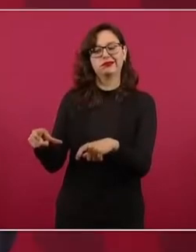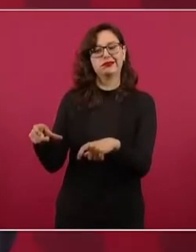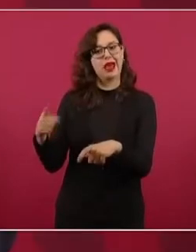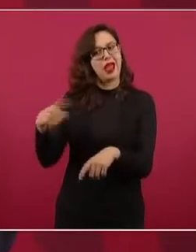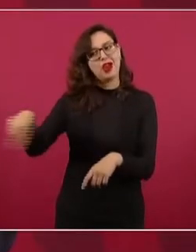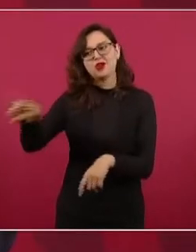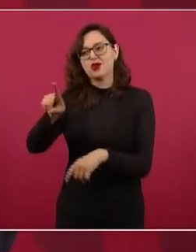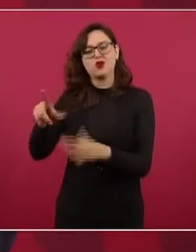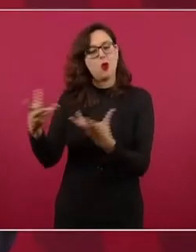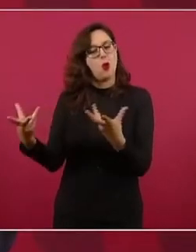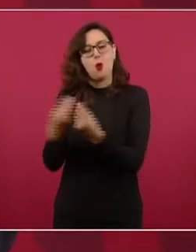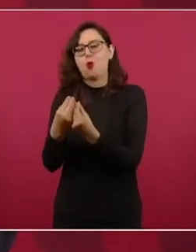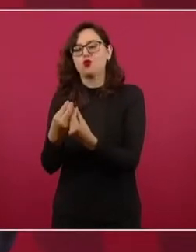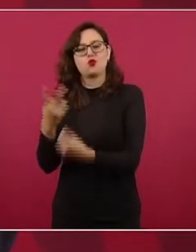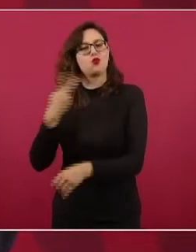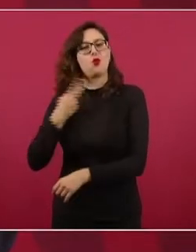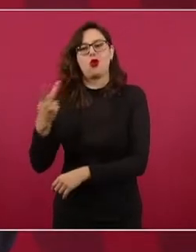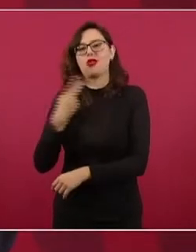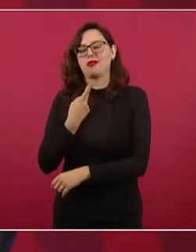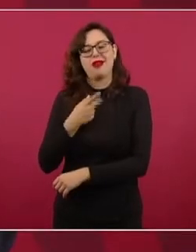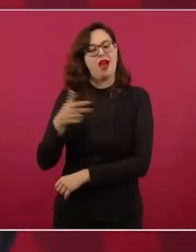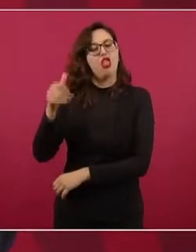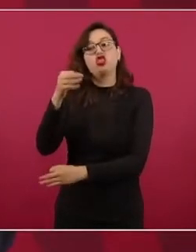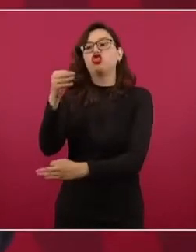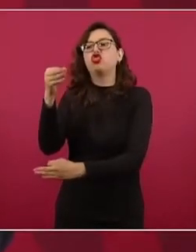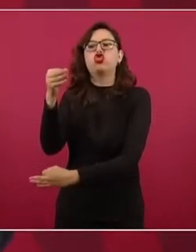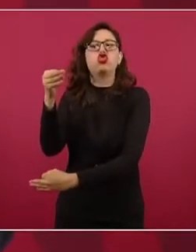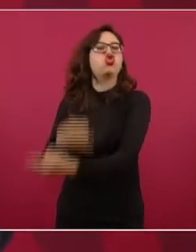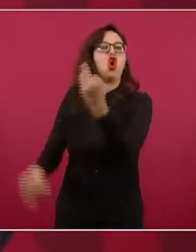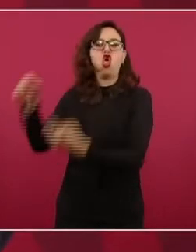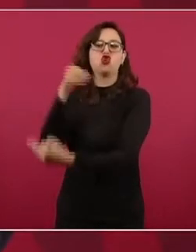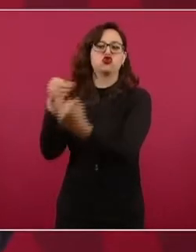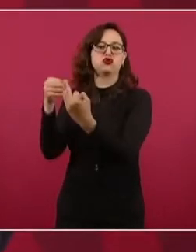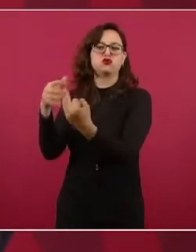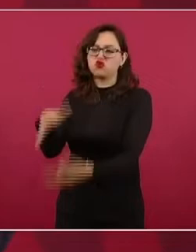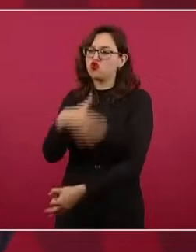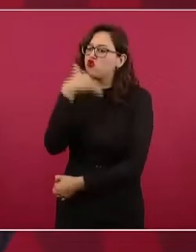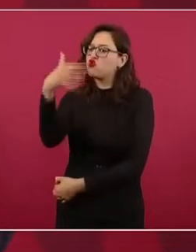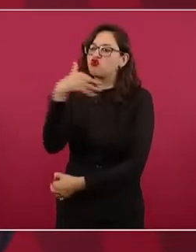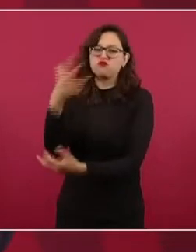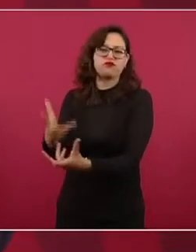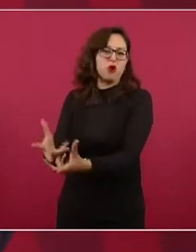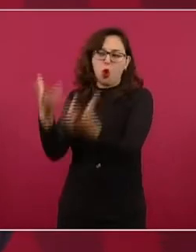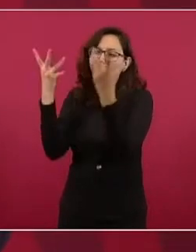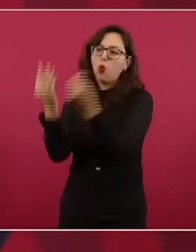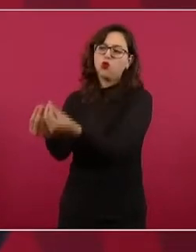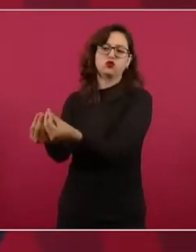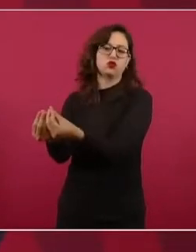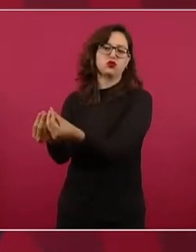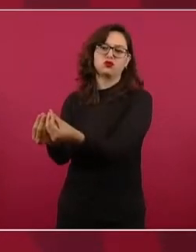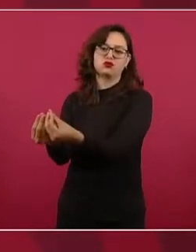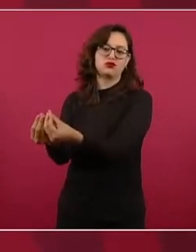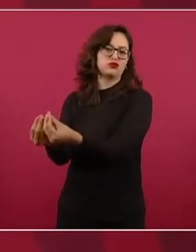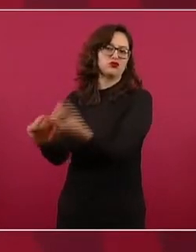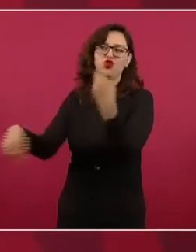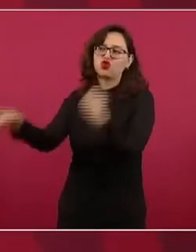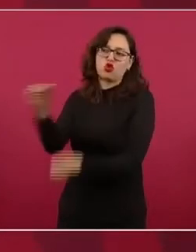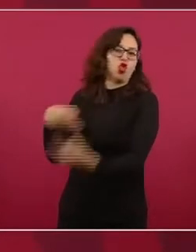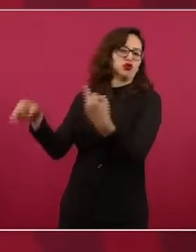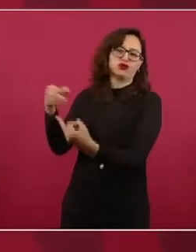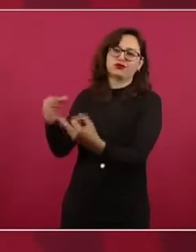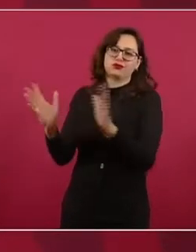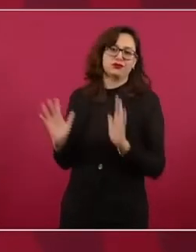al régimen autoritario y corrupto, tú no vas a encontrar